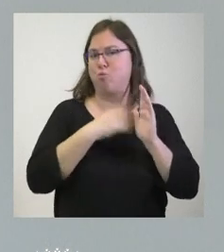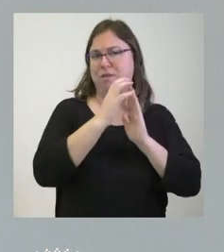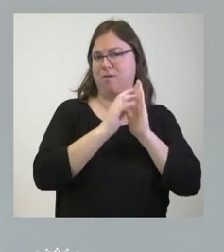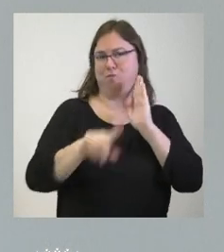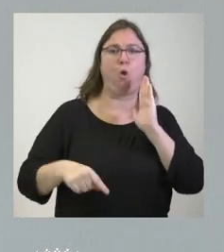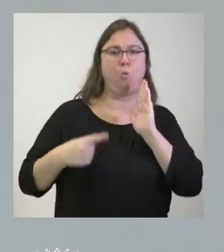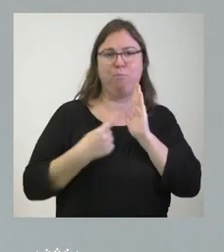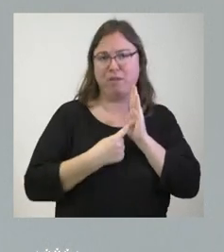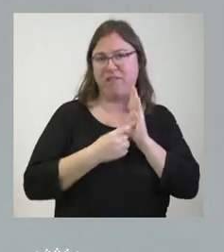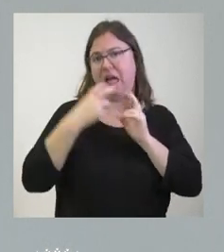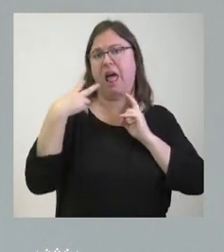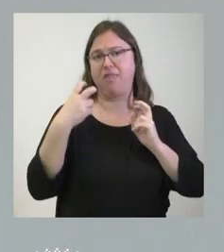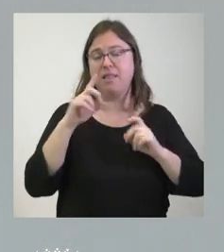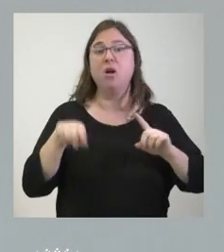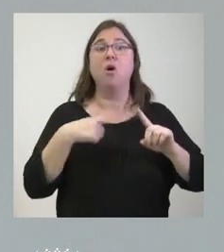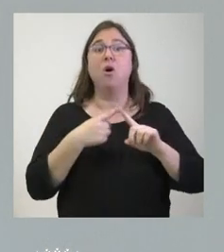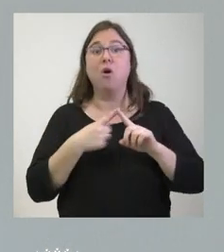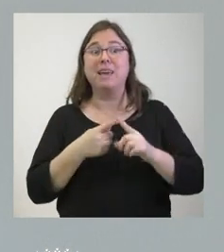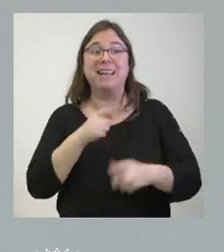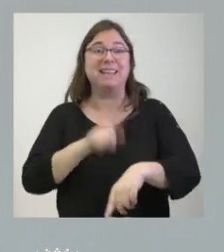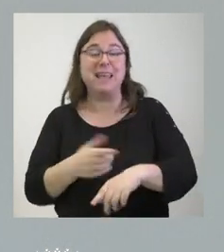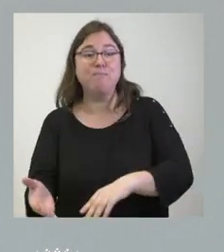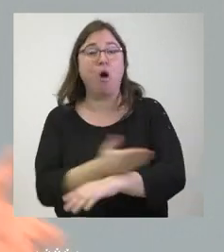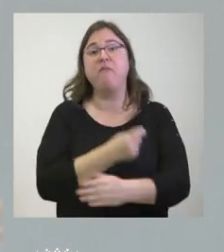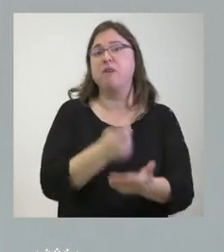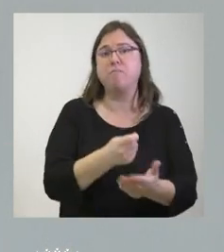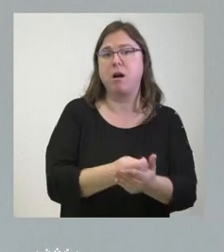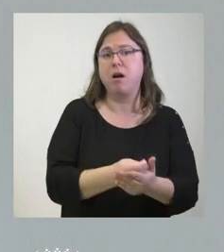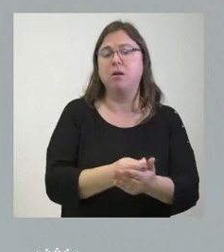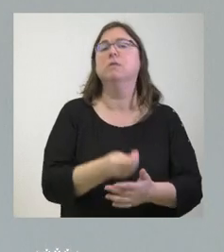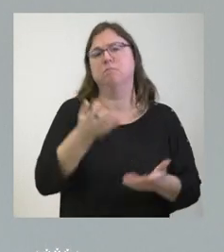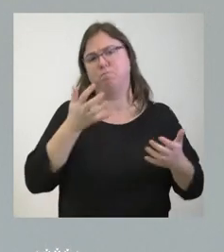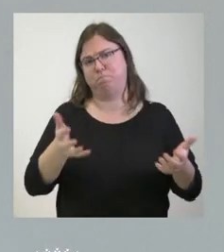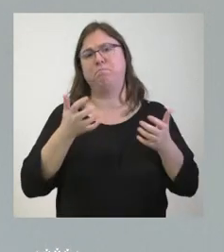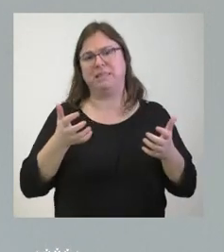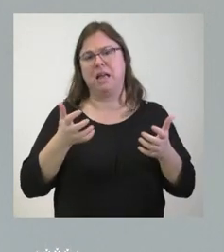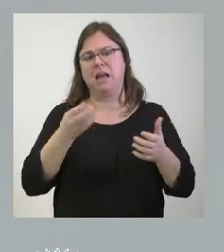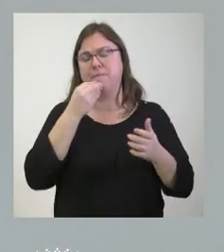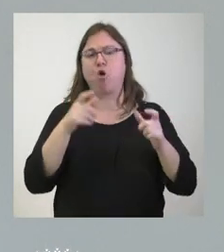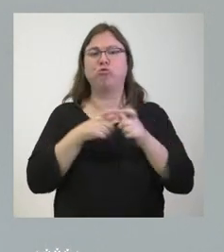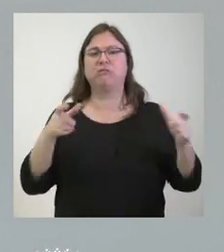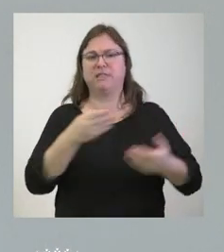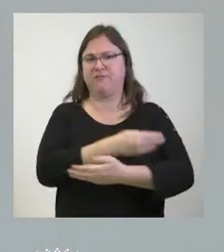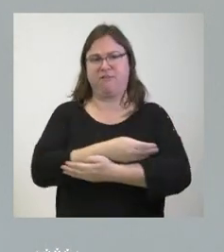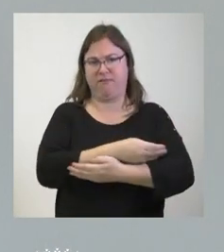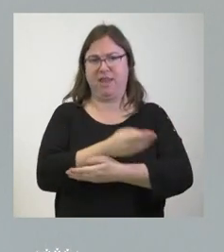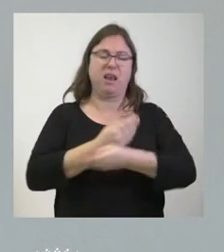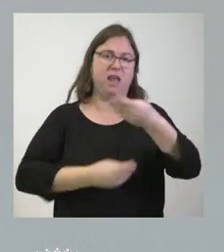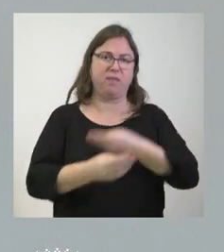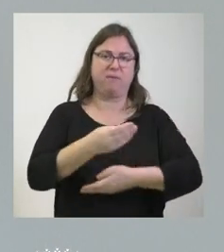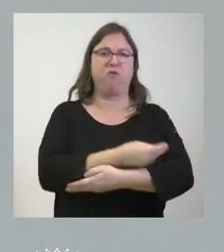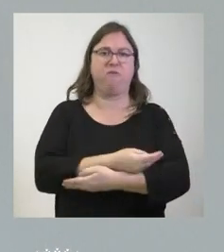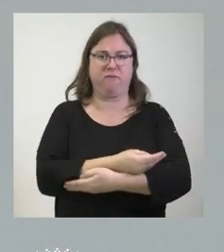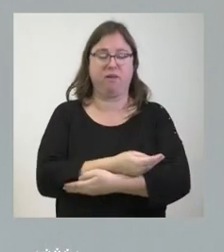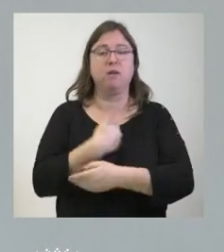a la deducción o bien porque era anticipar la ayuda en el tiempo cuando más lo necesitan se pueden beneficiar de este bono de nacimiento que